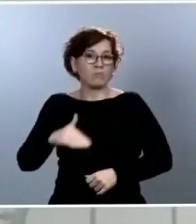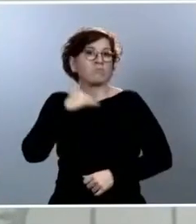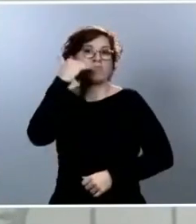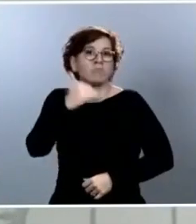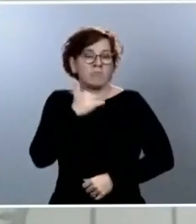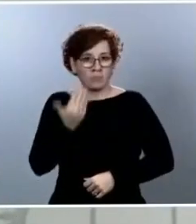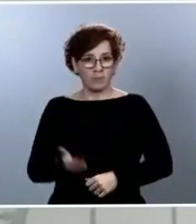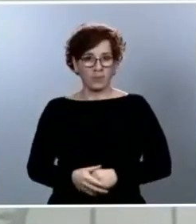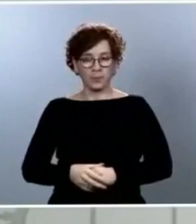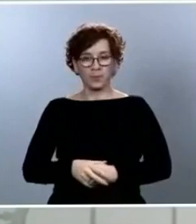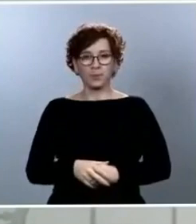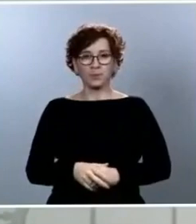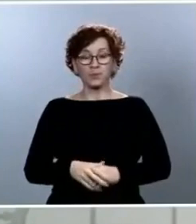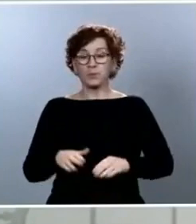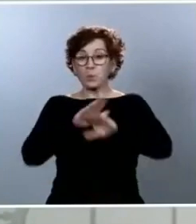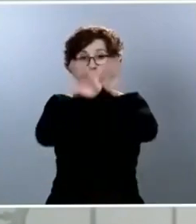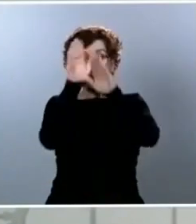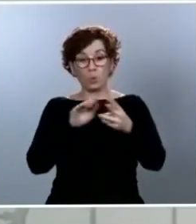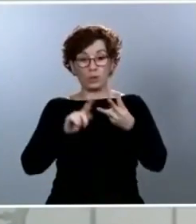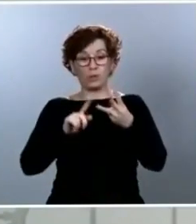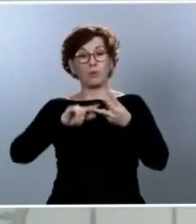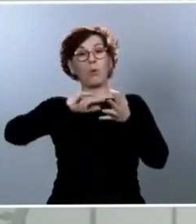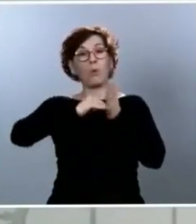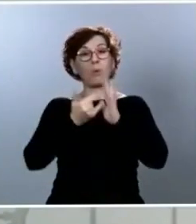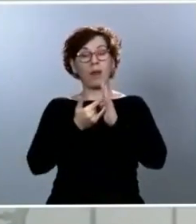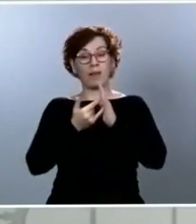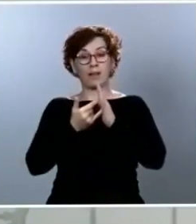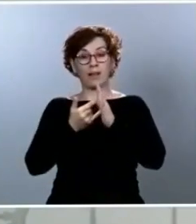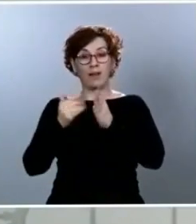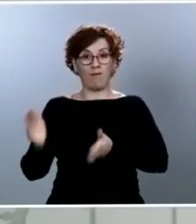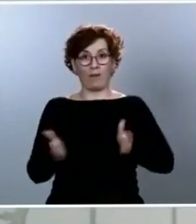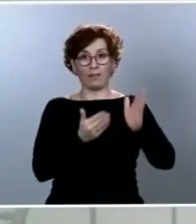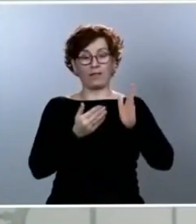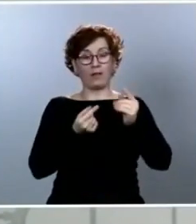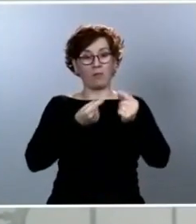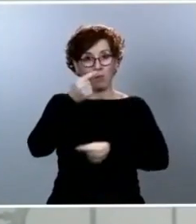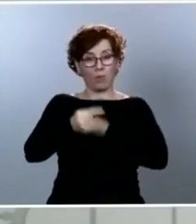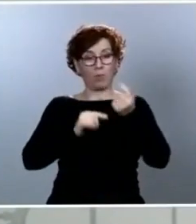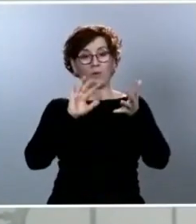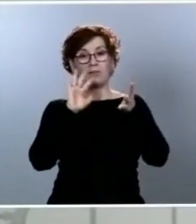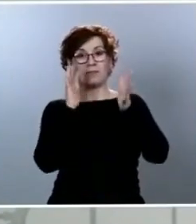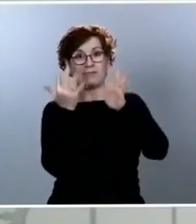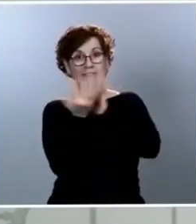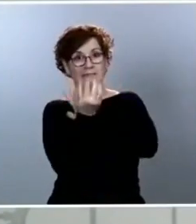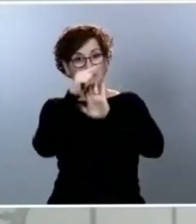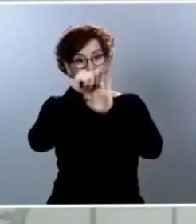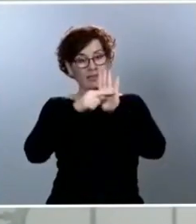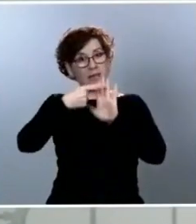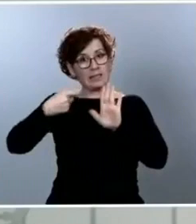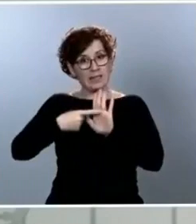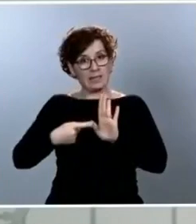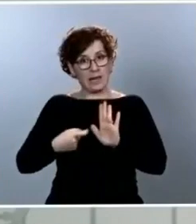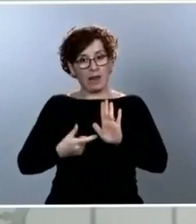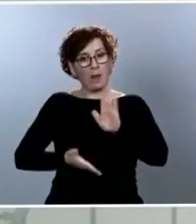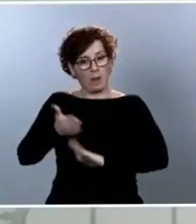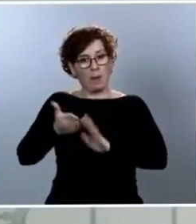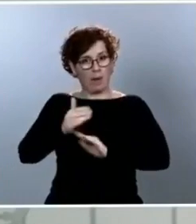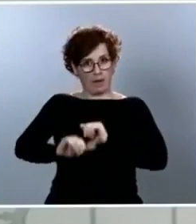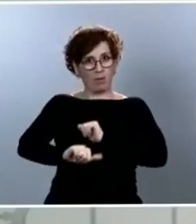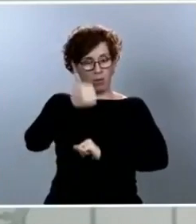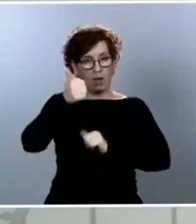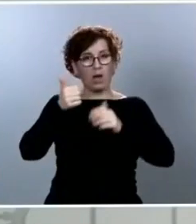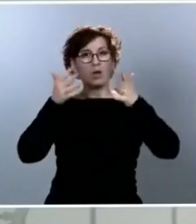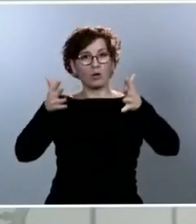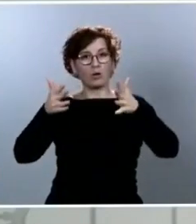dicho antes, es un plan que vamos a presentar, vamos a aprobar en el Consejo de Ministros y que vamos a presentar yo mismo el próximo martes